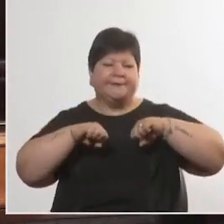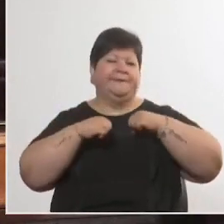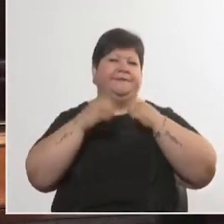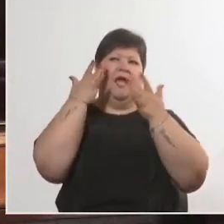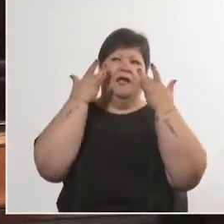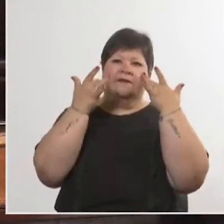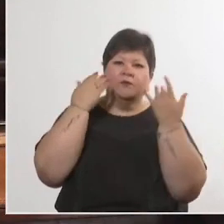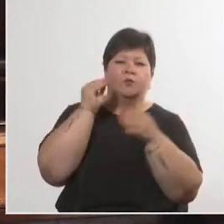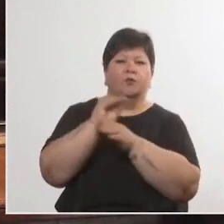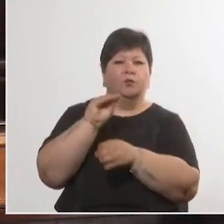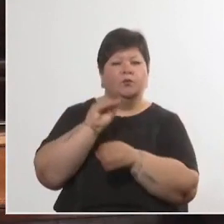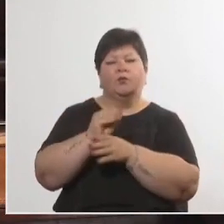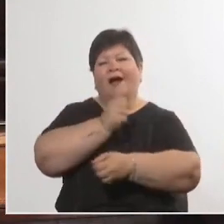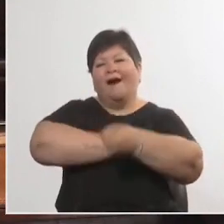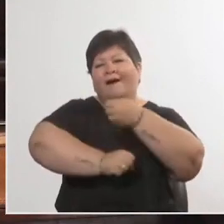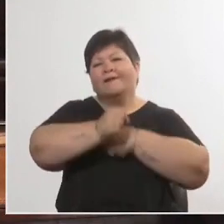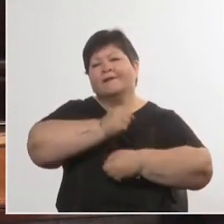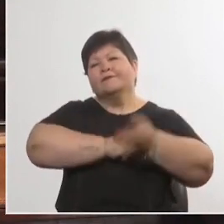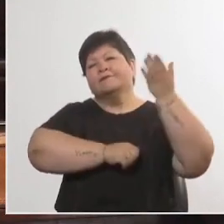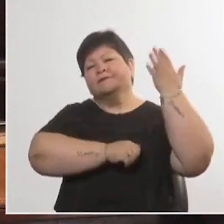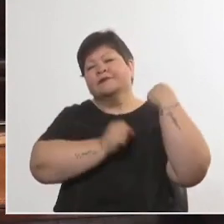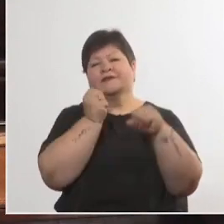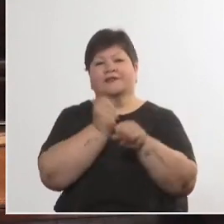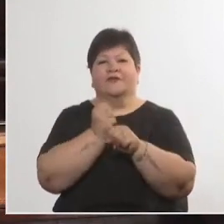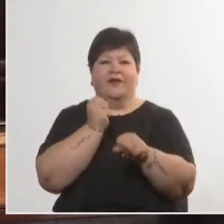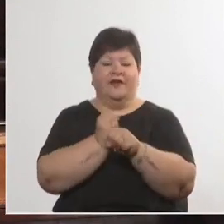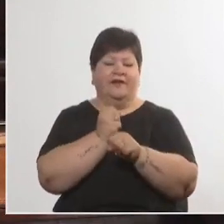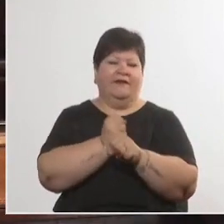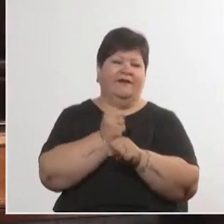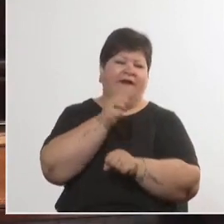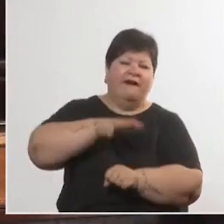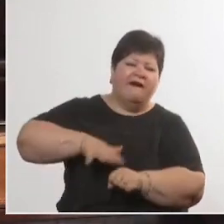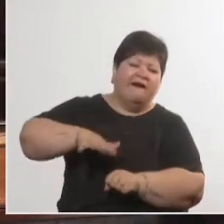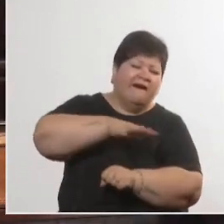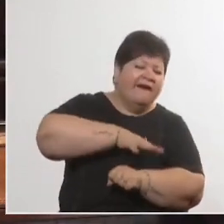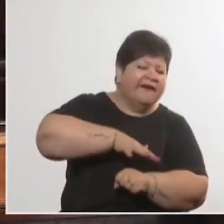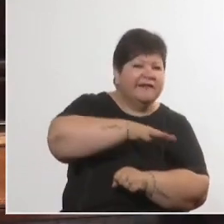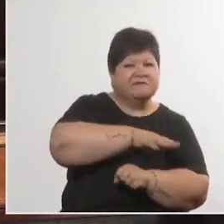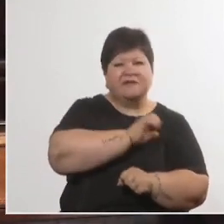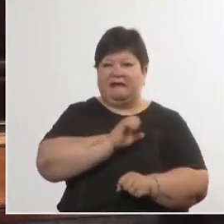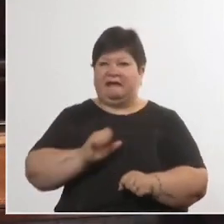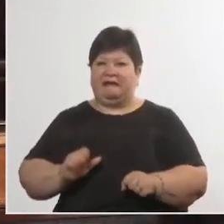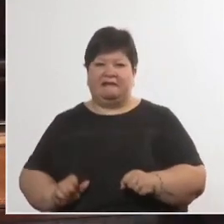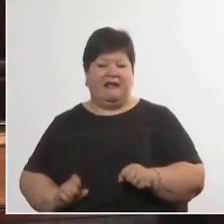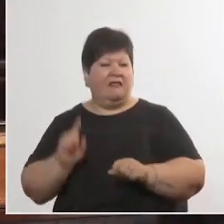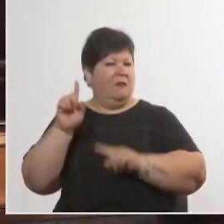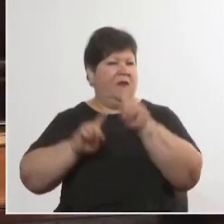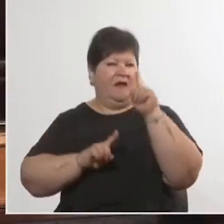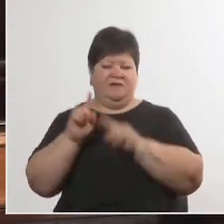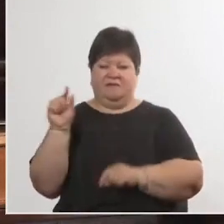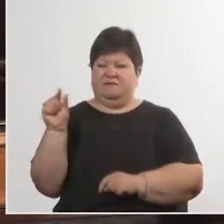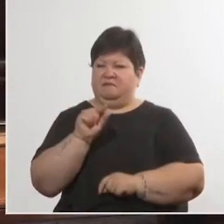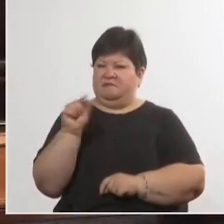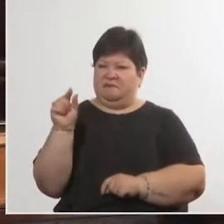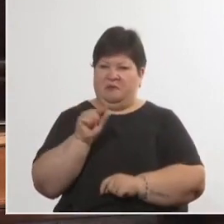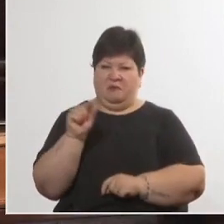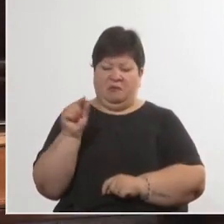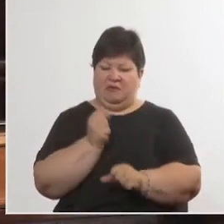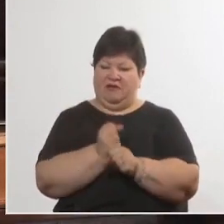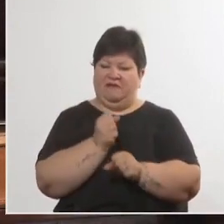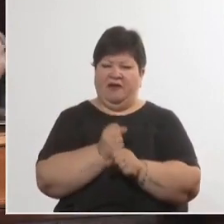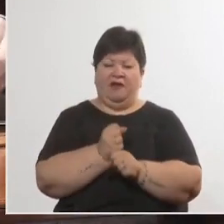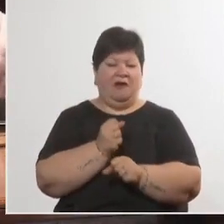muchos años está trabajando en determinadas áreas donde muchas veces el Estado llega poco o llega mal.